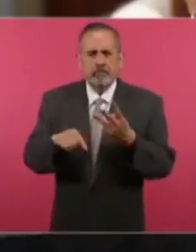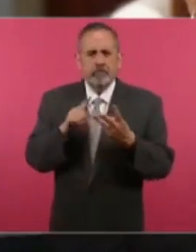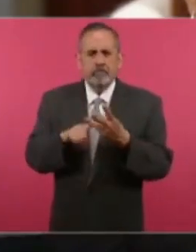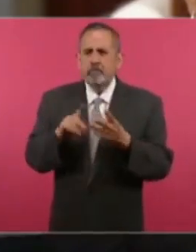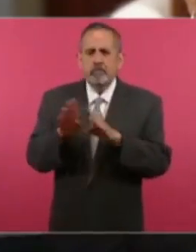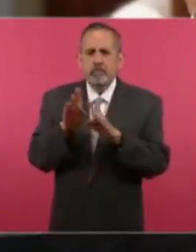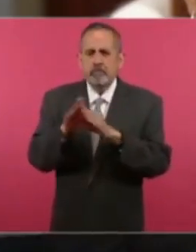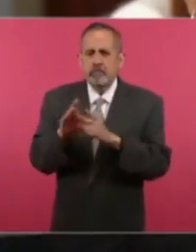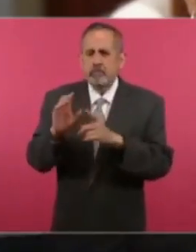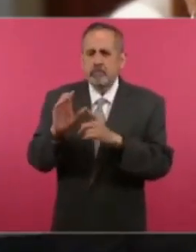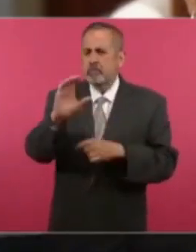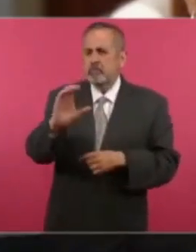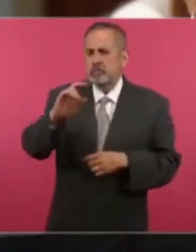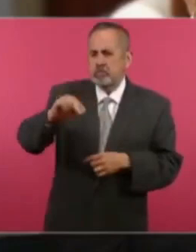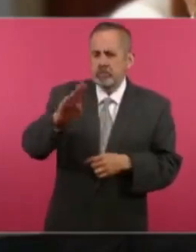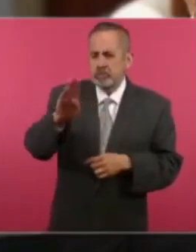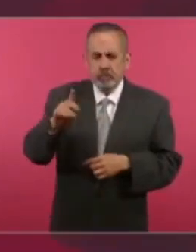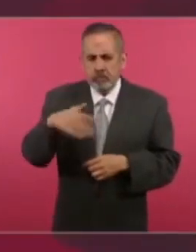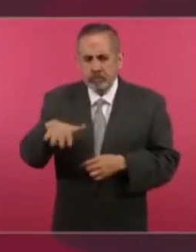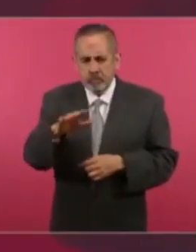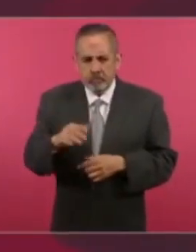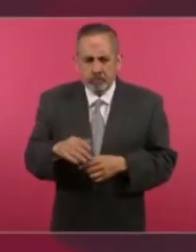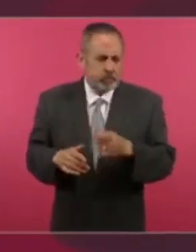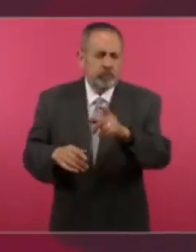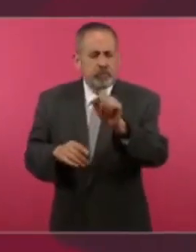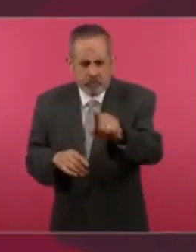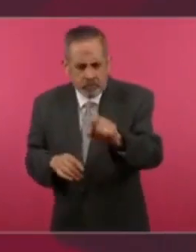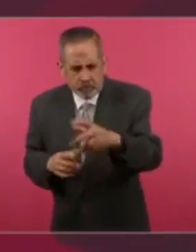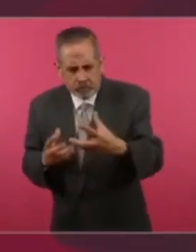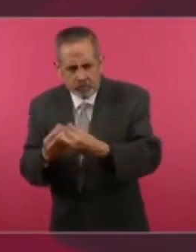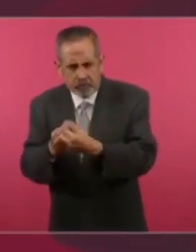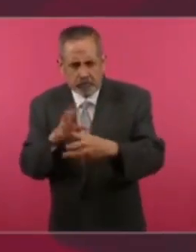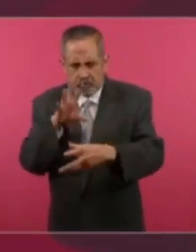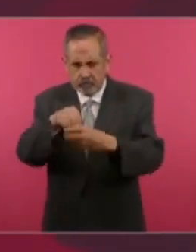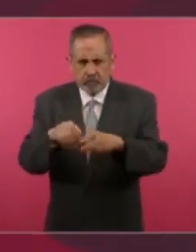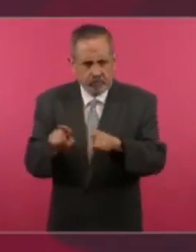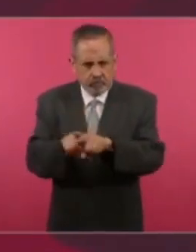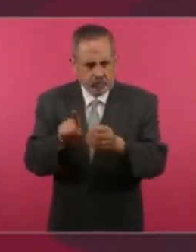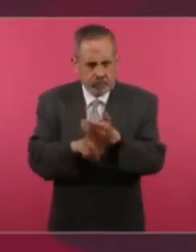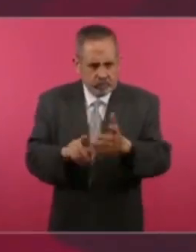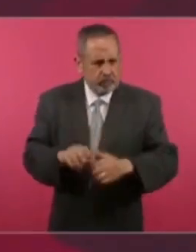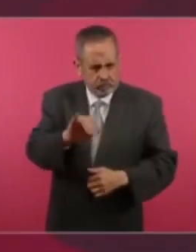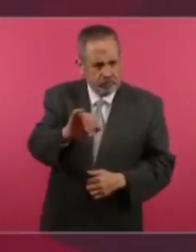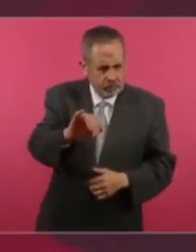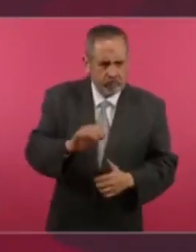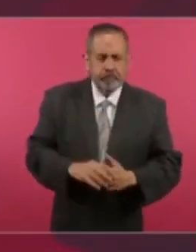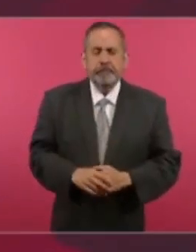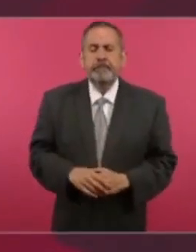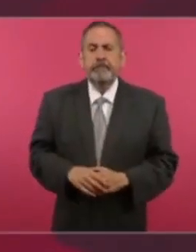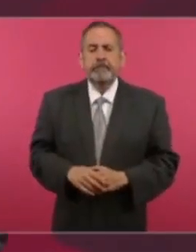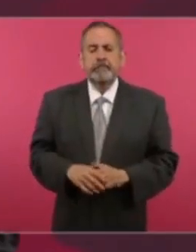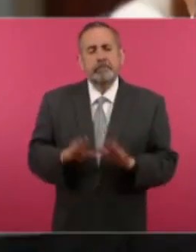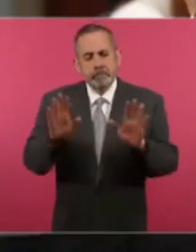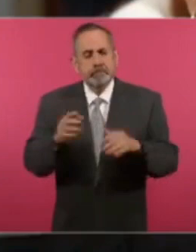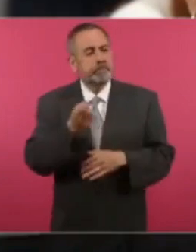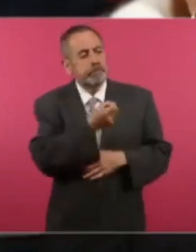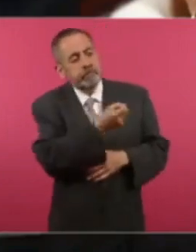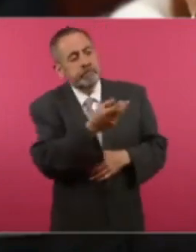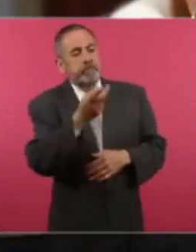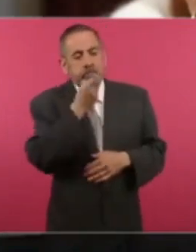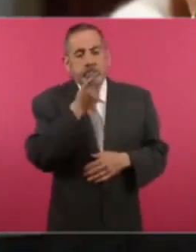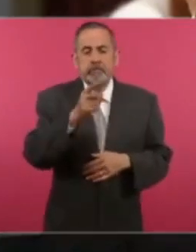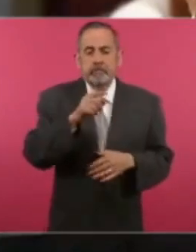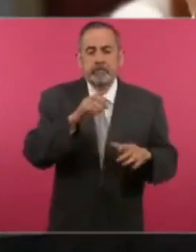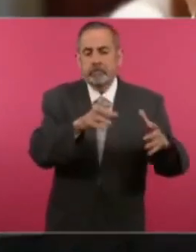pero no mencionó la Comisión Nacional de Búsqueda. También. O sí están incluidos. sí. Ahora, lo que dicen algunos colectivos de